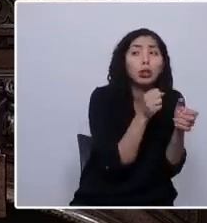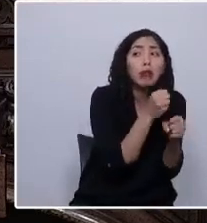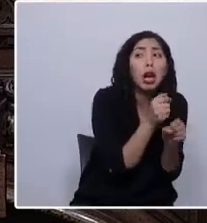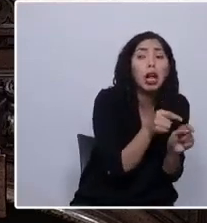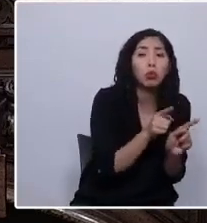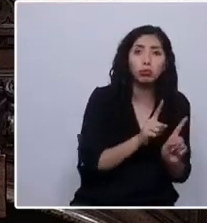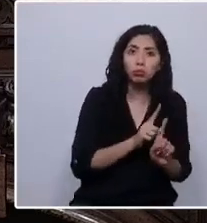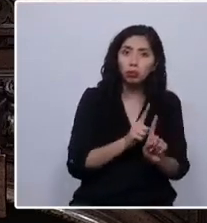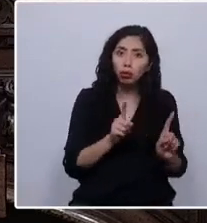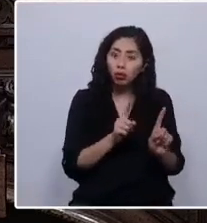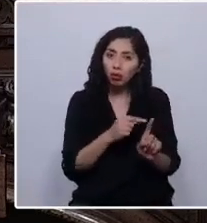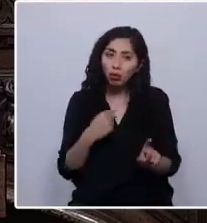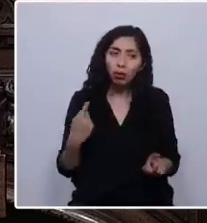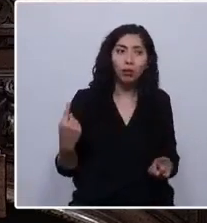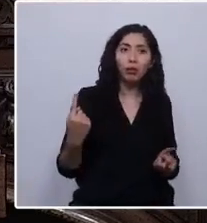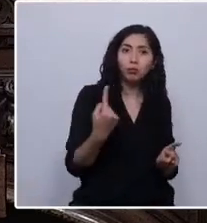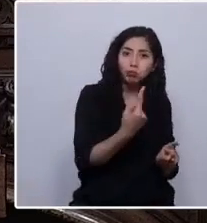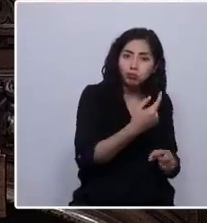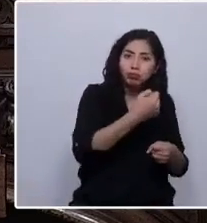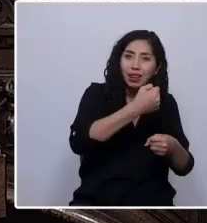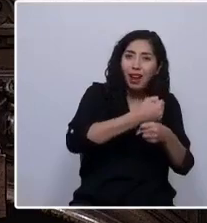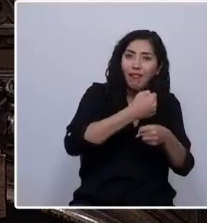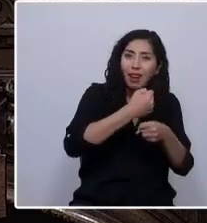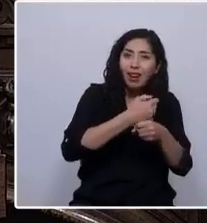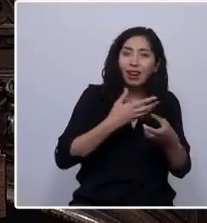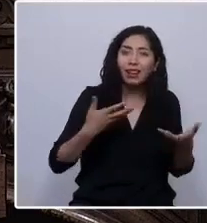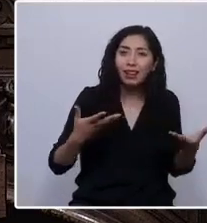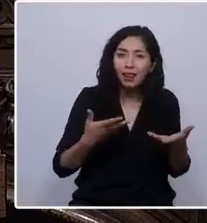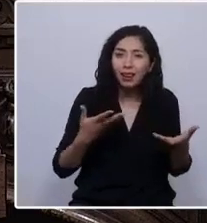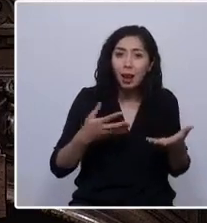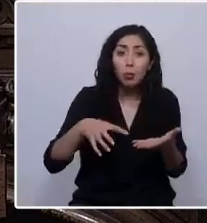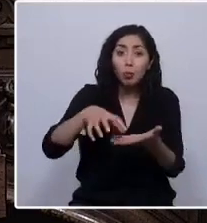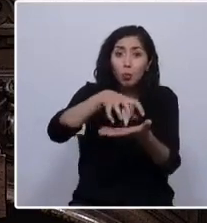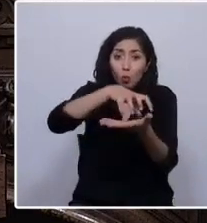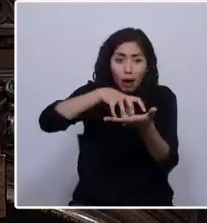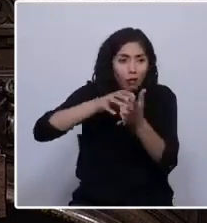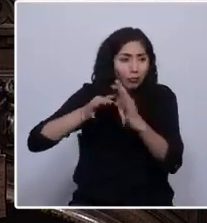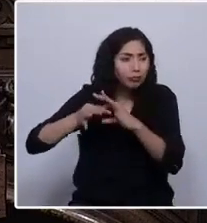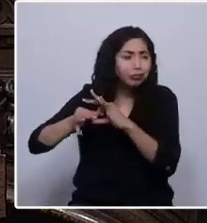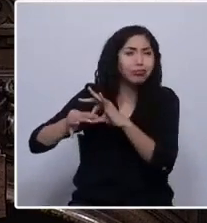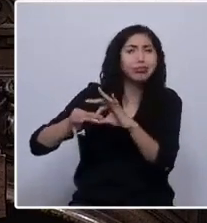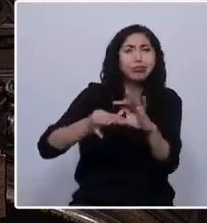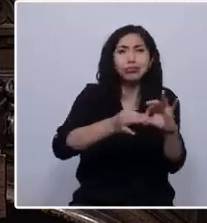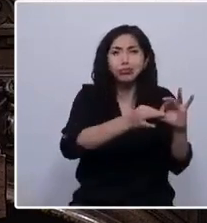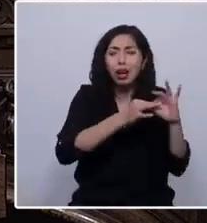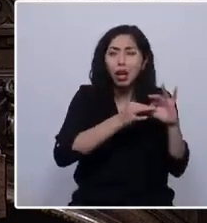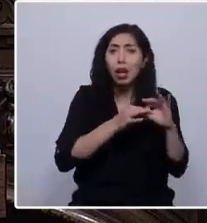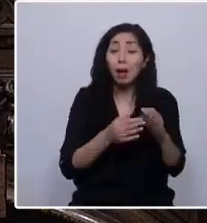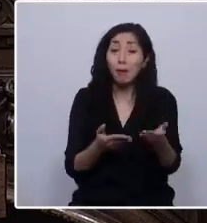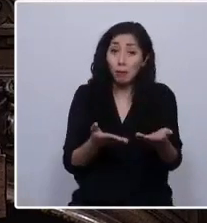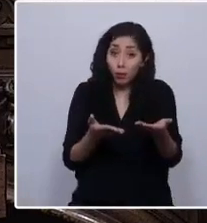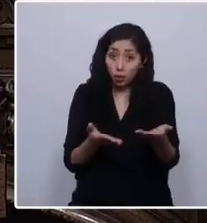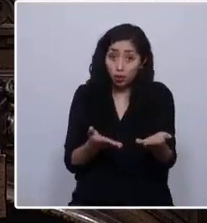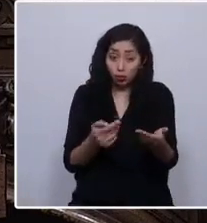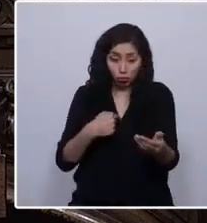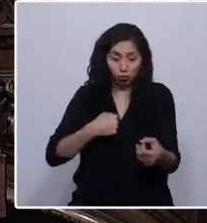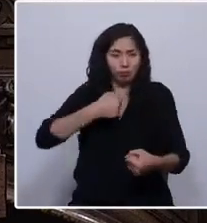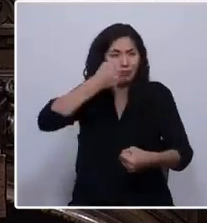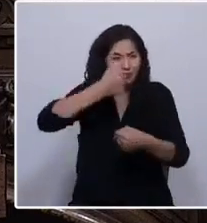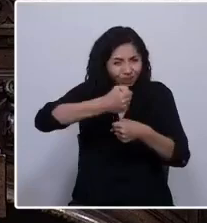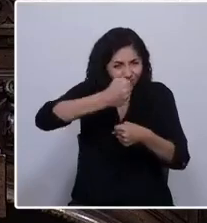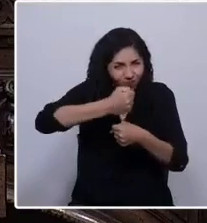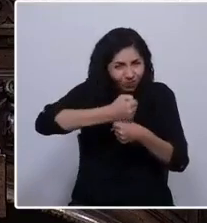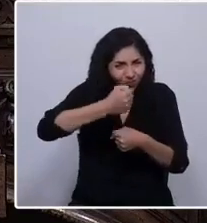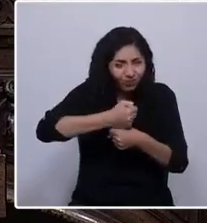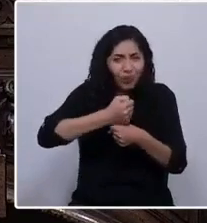esencia siempre fue trabajar el pueblo en su conjunto. Por lo mismo, trabajaré arduamente